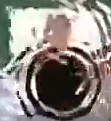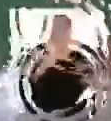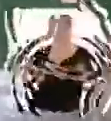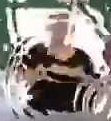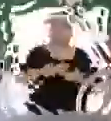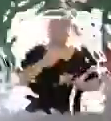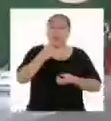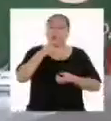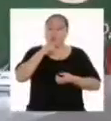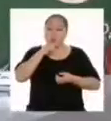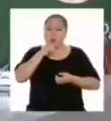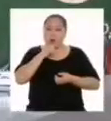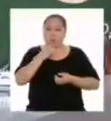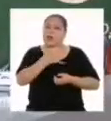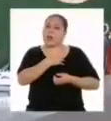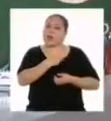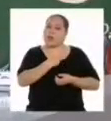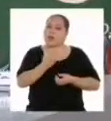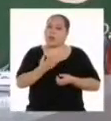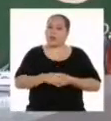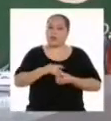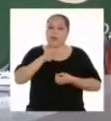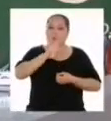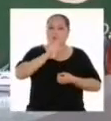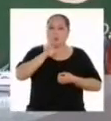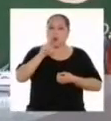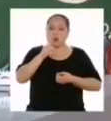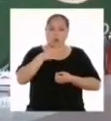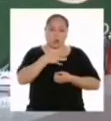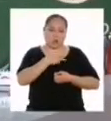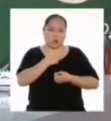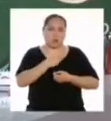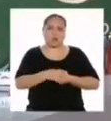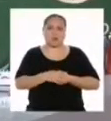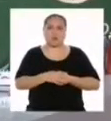sexo femenino. ¿Edad? 41 años.